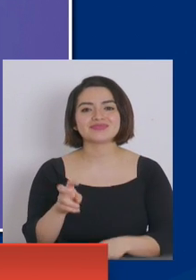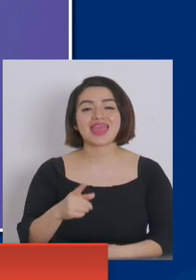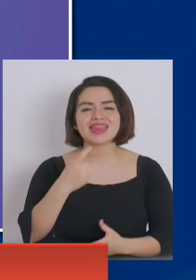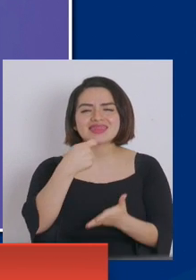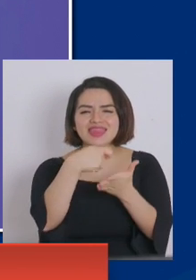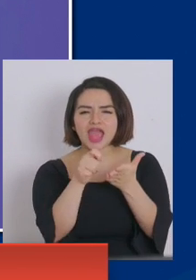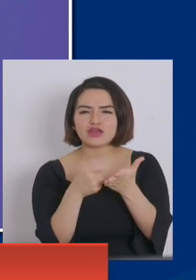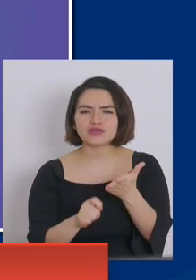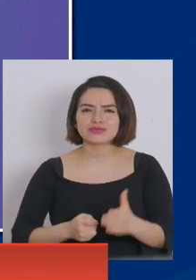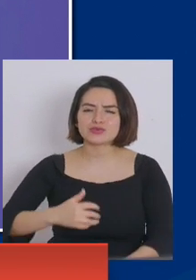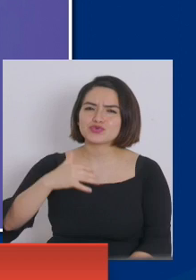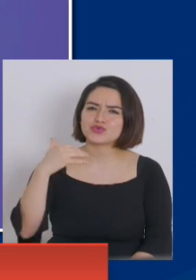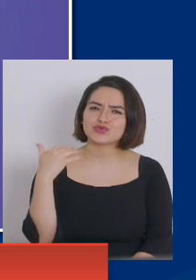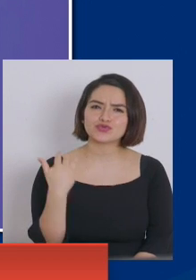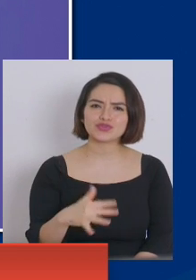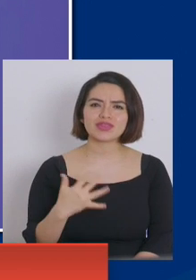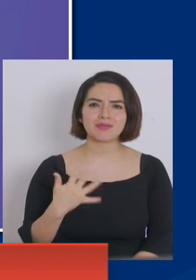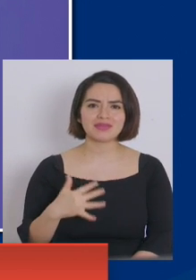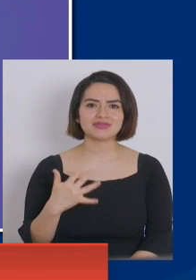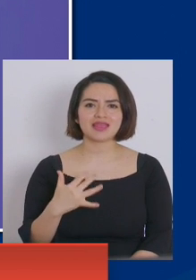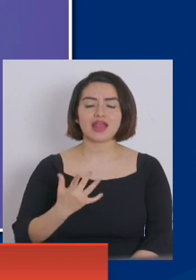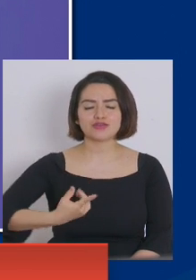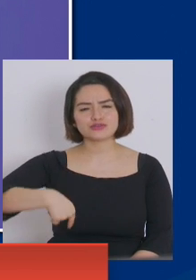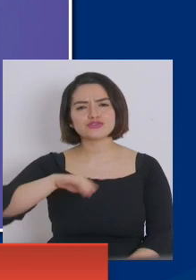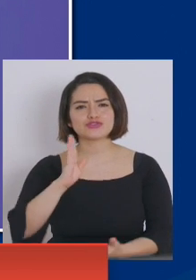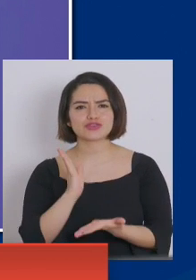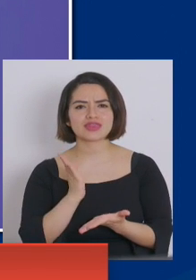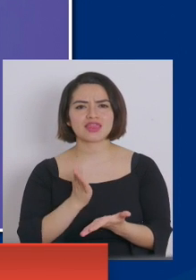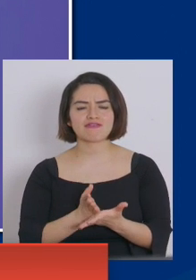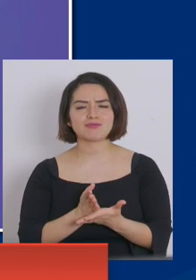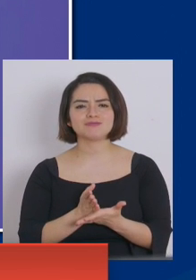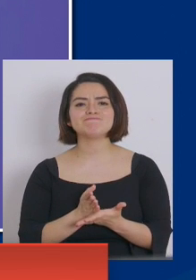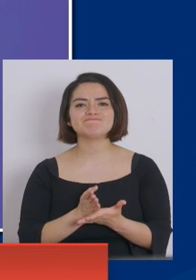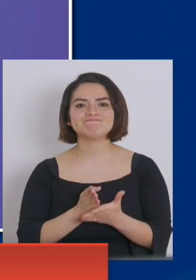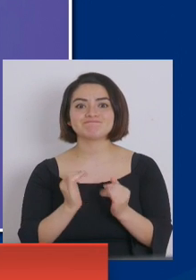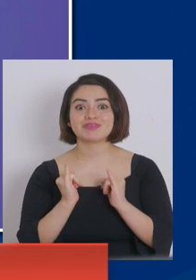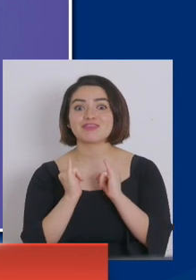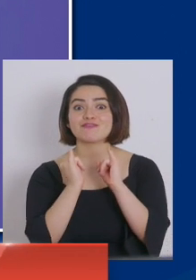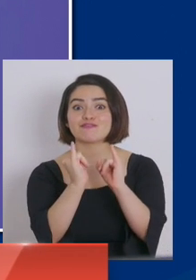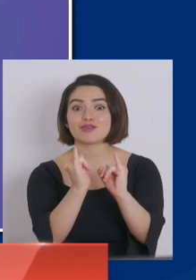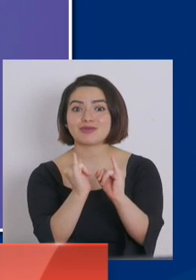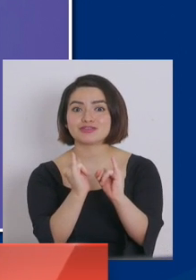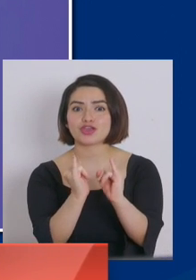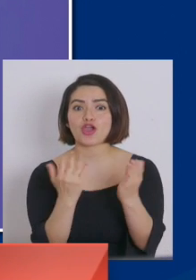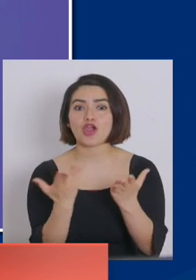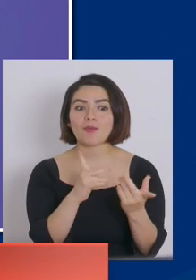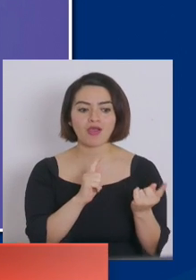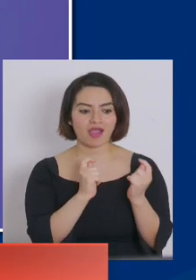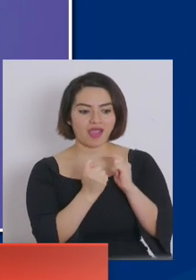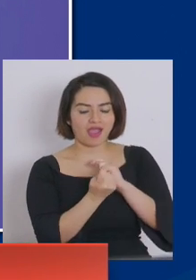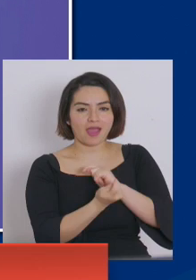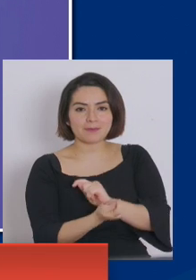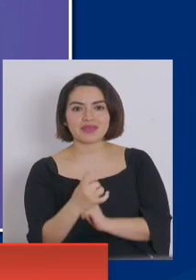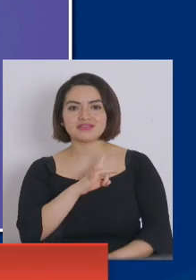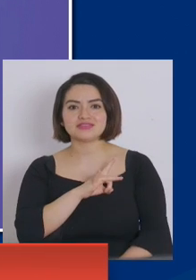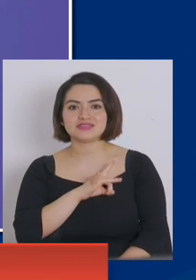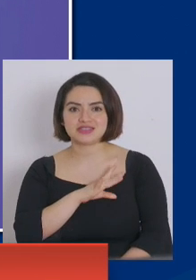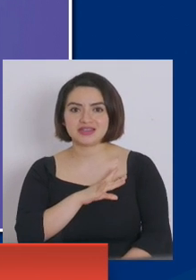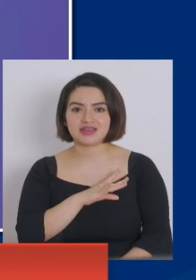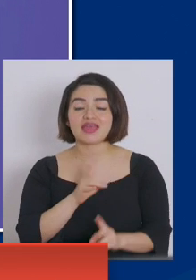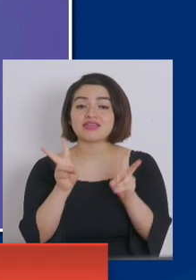diagnóstico fundamental que tenemos que recoger para poder conocer cómo ha cambiado Chile desde el punto de vista